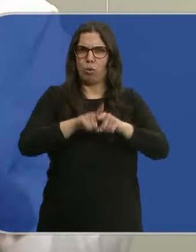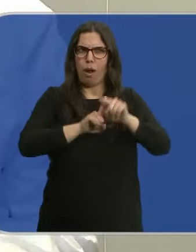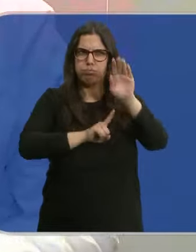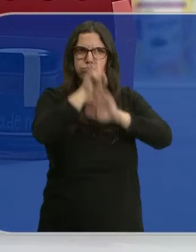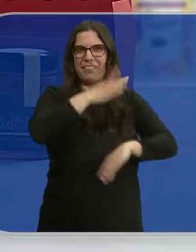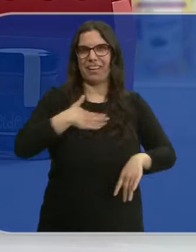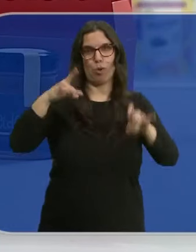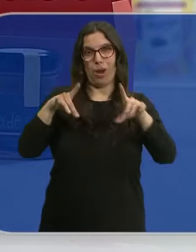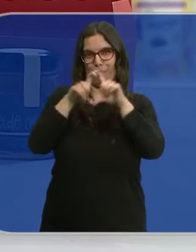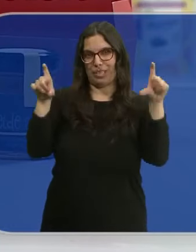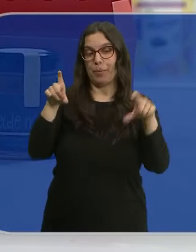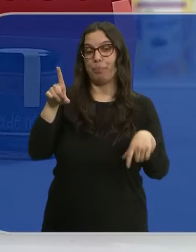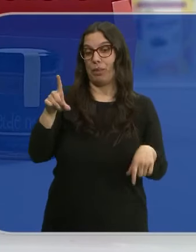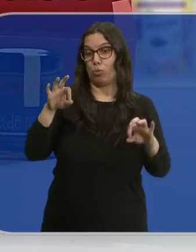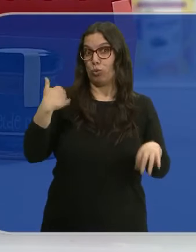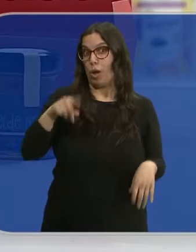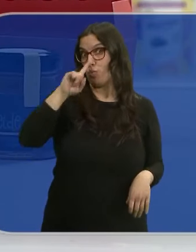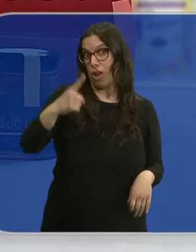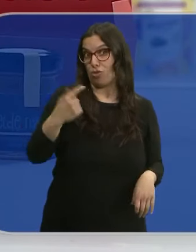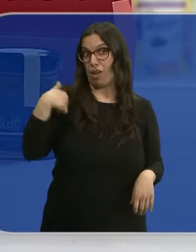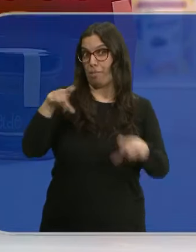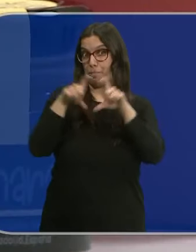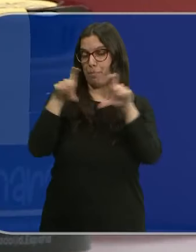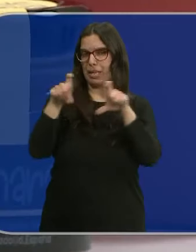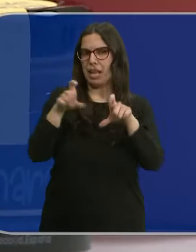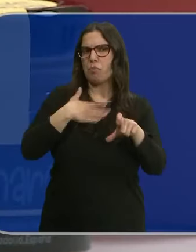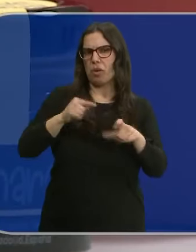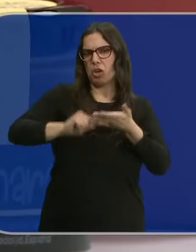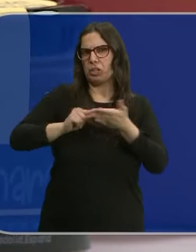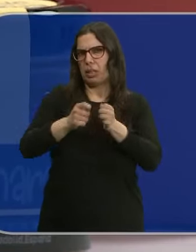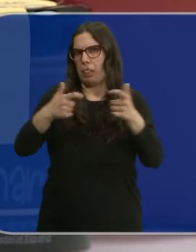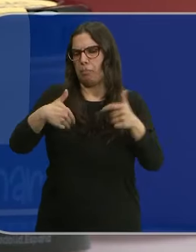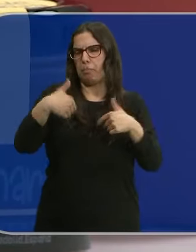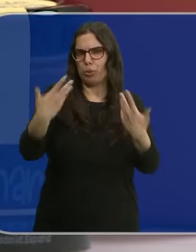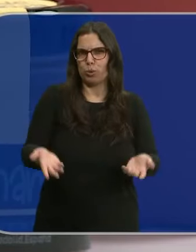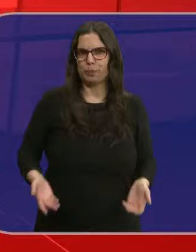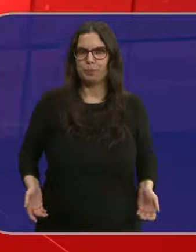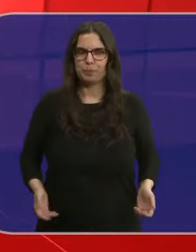llegue muy alto. Acaba de cumplir su primer año de vida y no descarta ampliar la plantilla pronto.